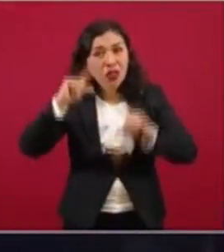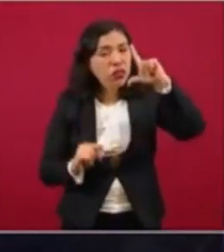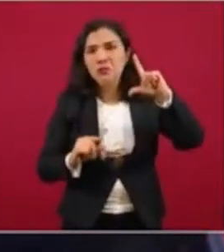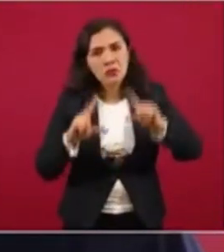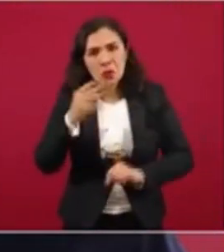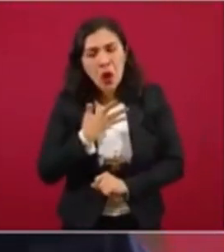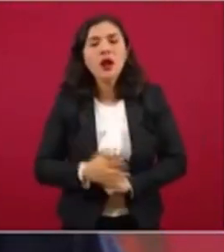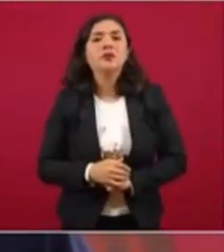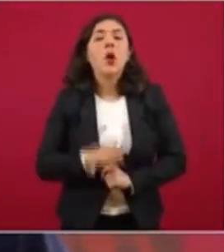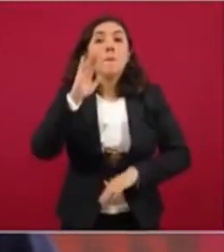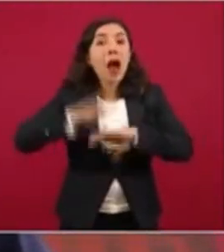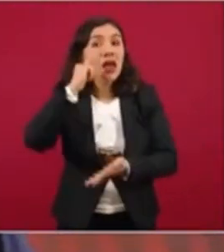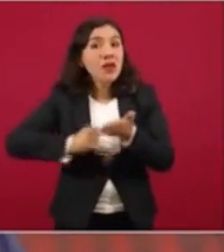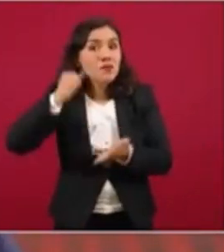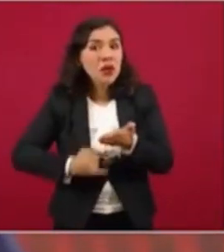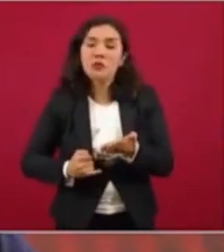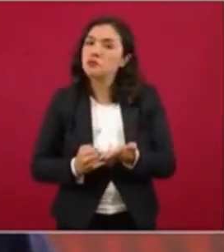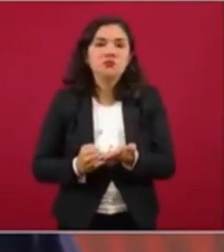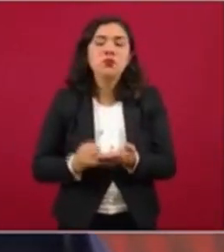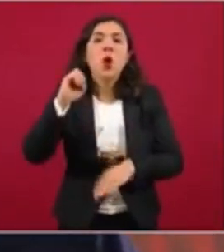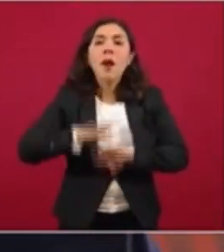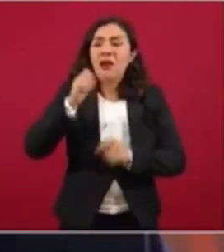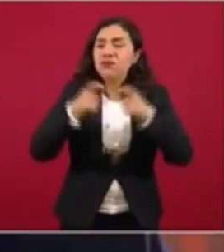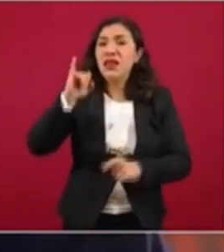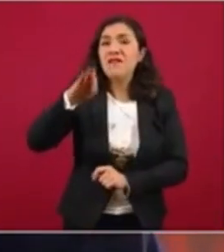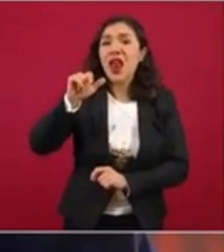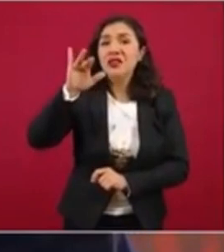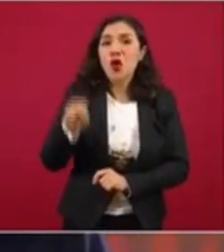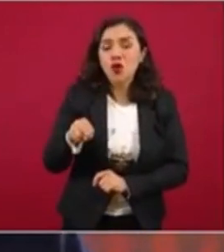sin aumento de impuestos, sin inflación.